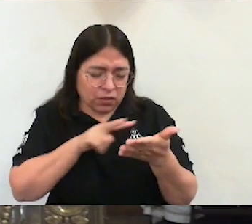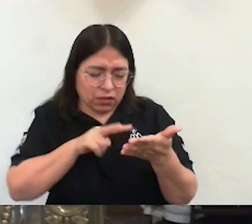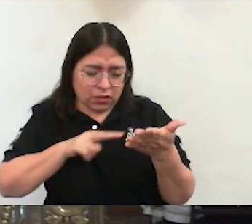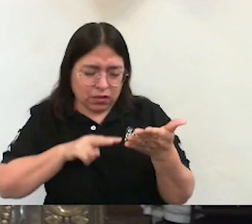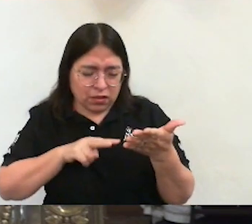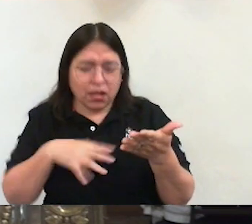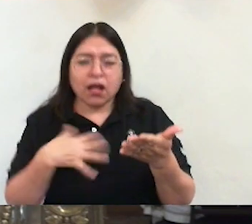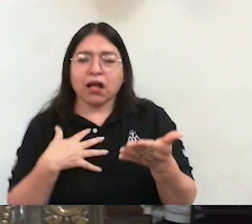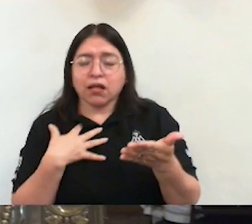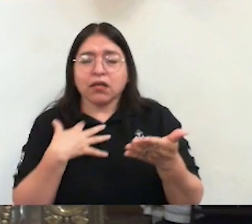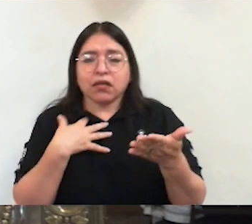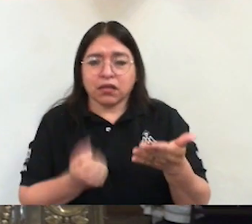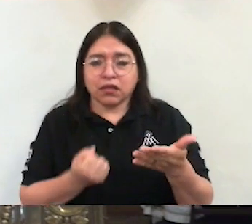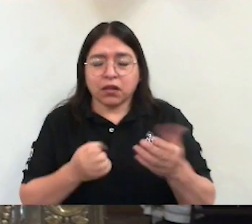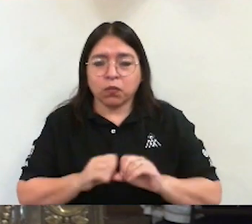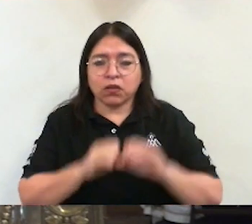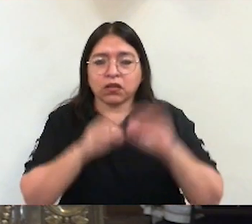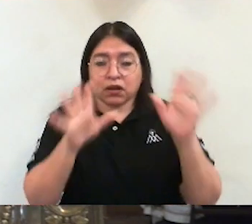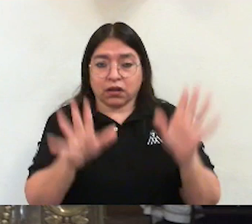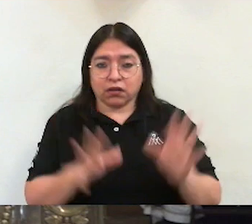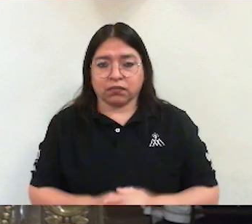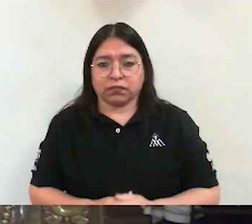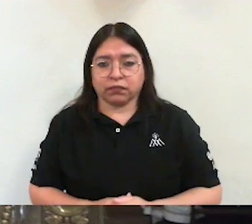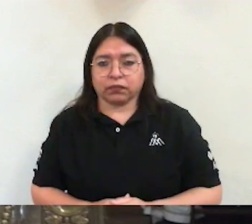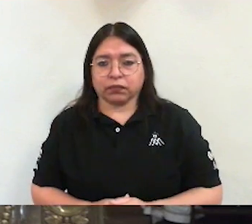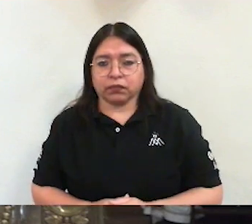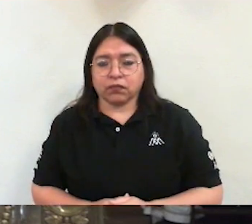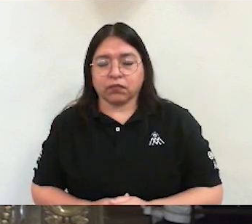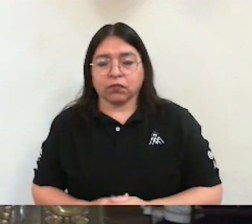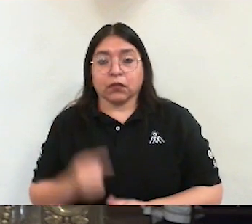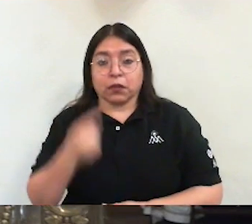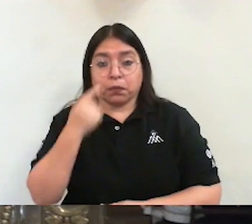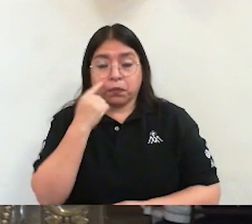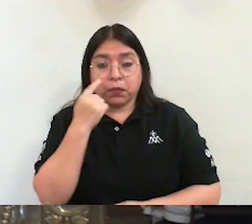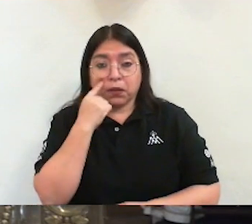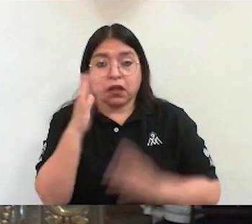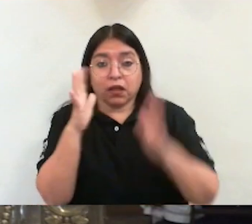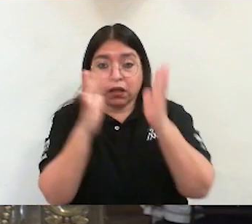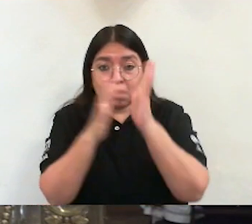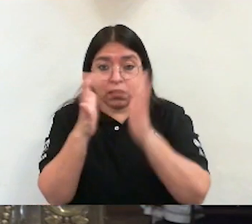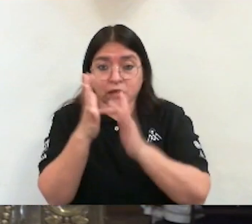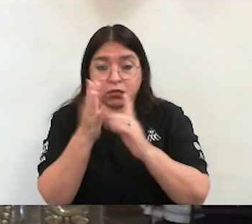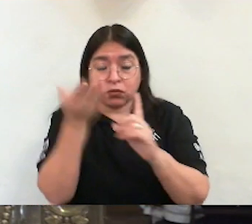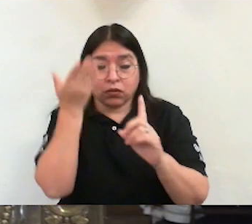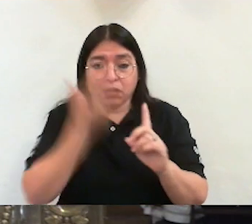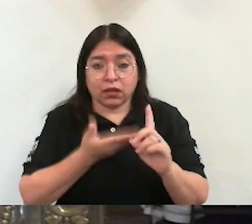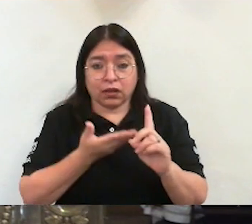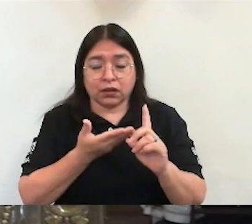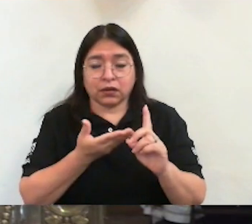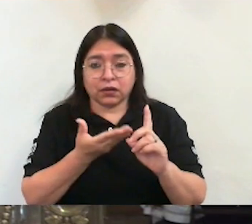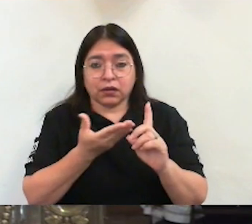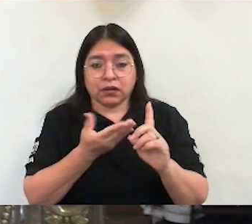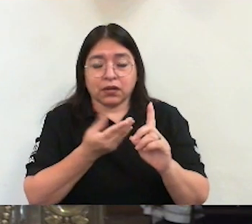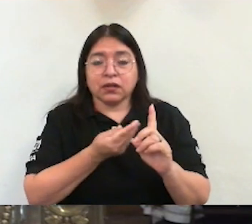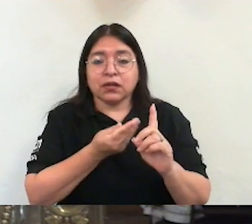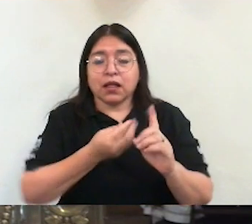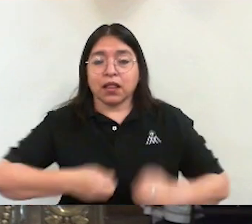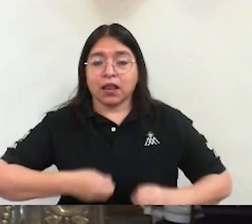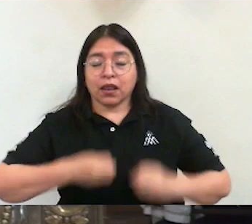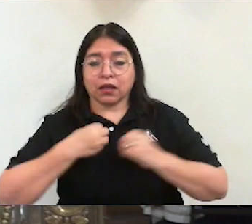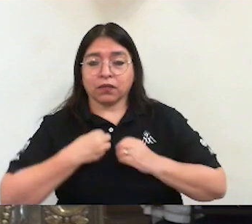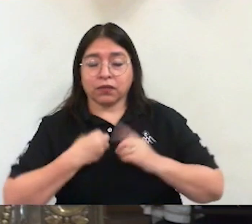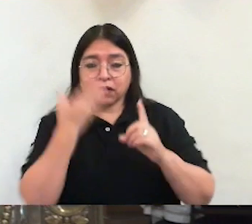más que la vida y la palabra de Cristo, que no las podemos